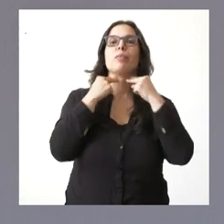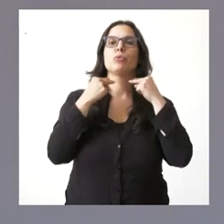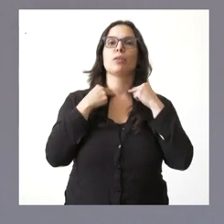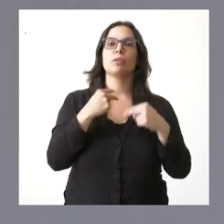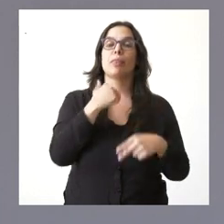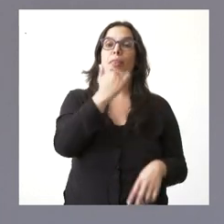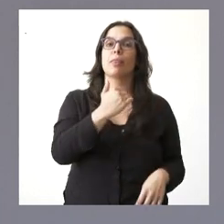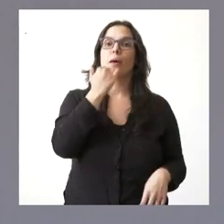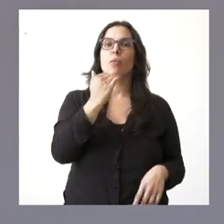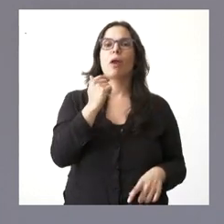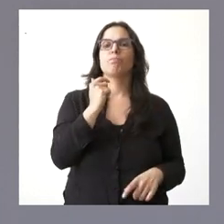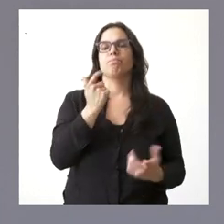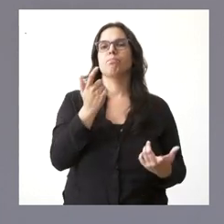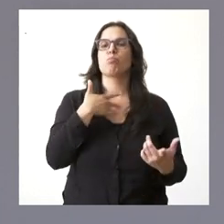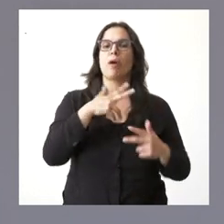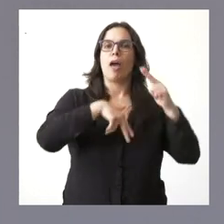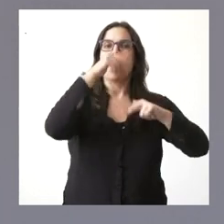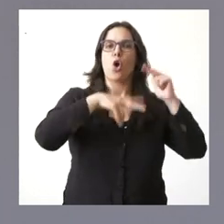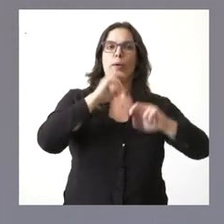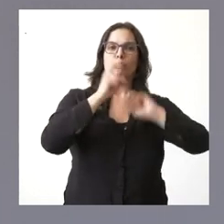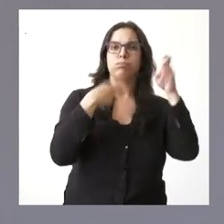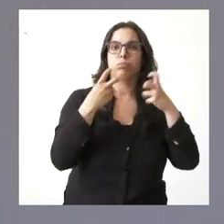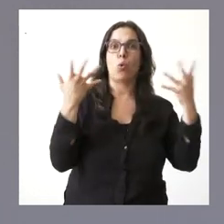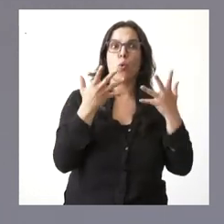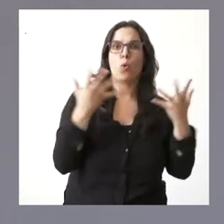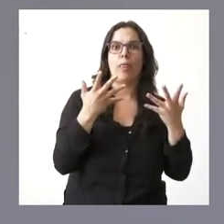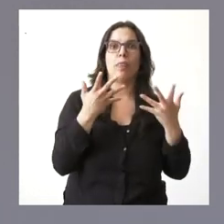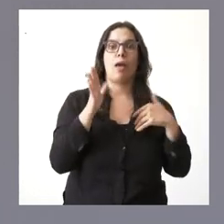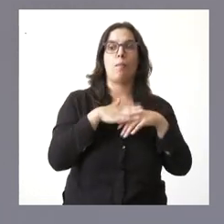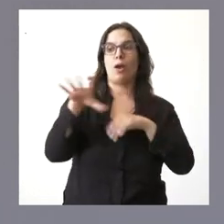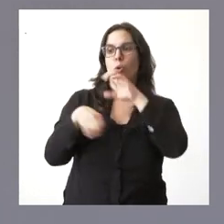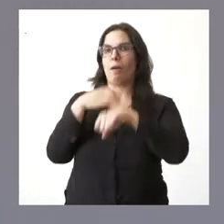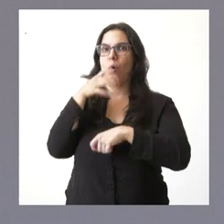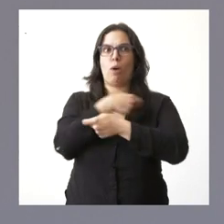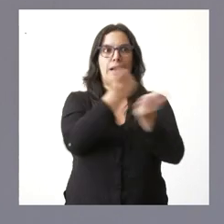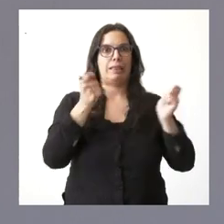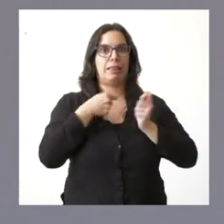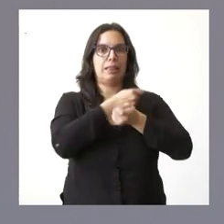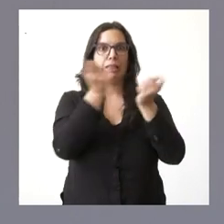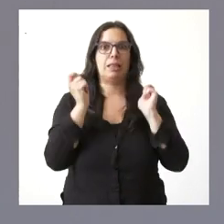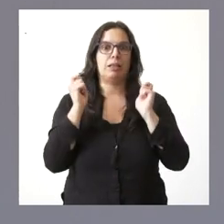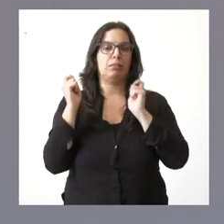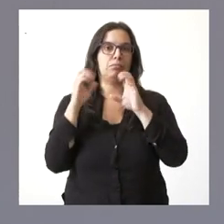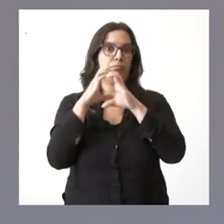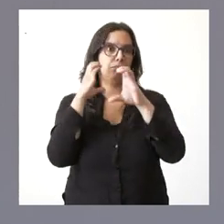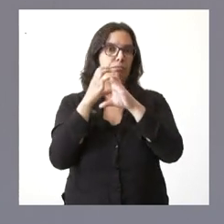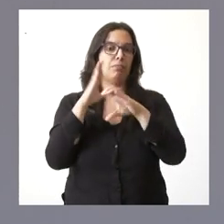van a permitir realizar esas obras de urgencia, de emergencia o también de aprovisionamiento de agua durante este verano a las personas que